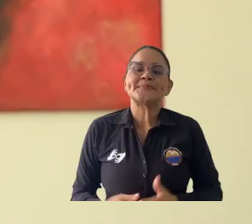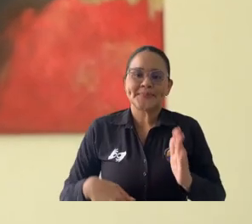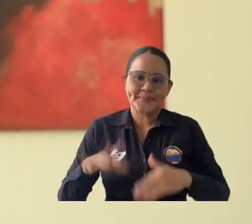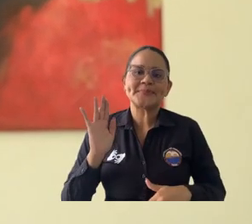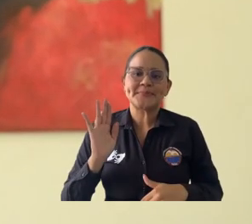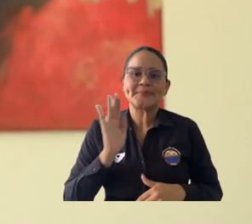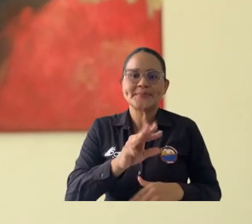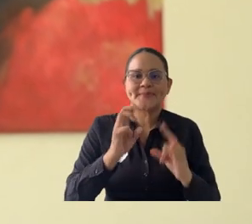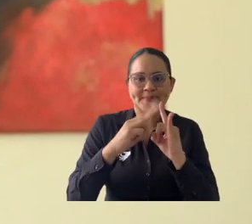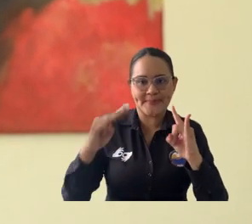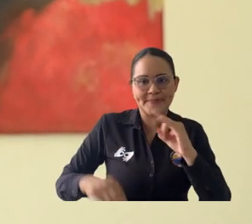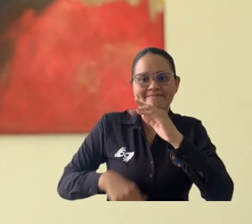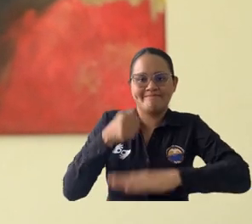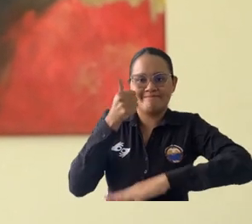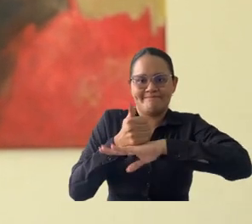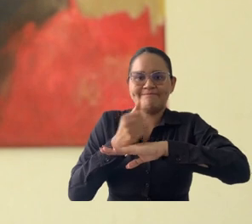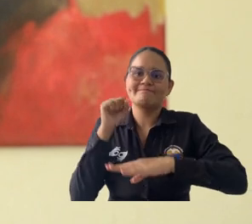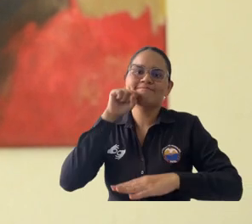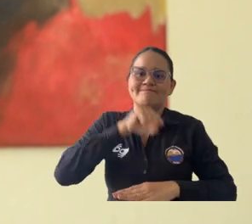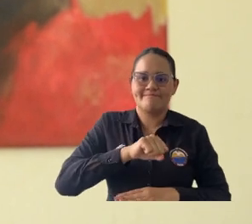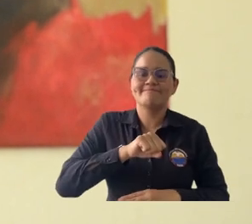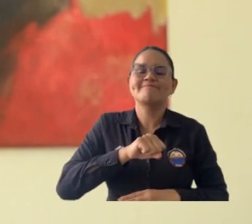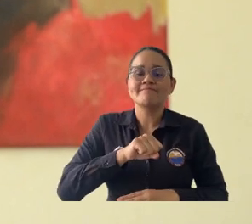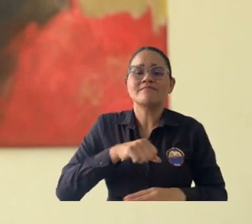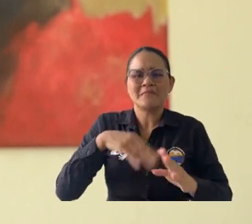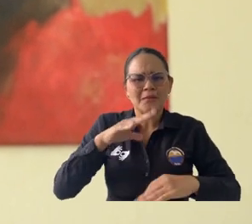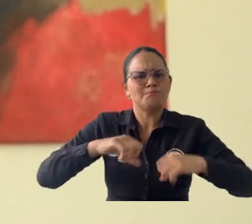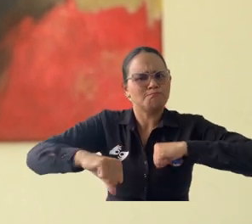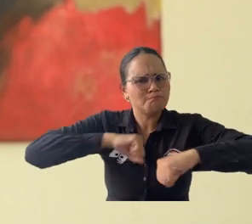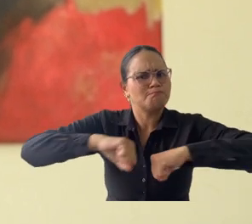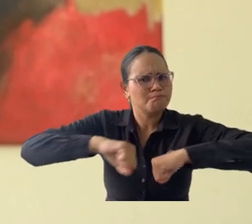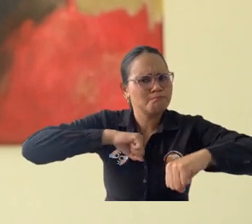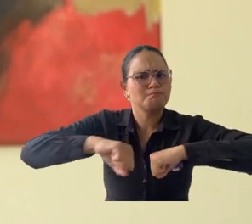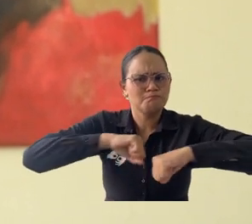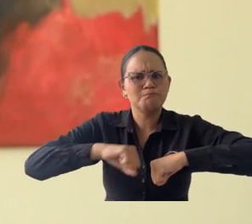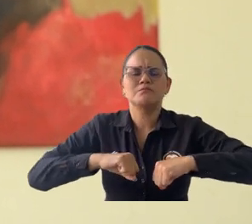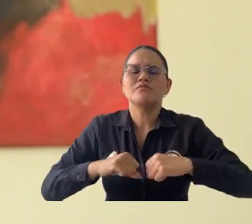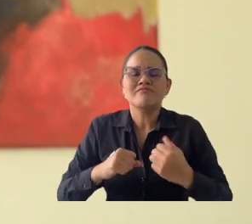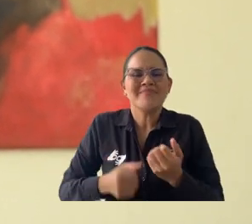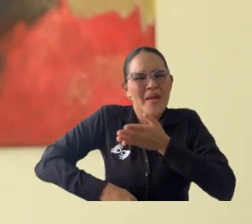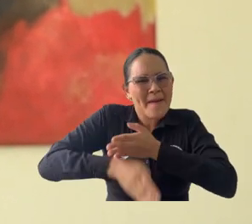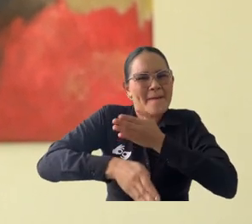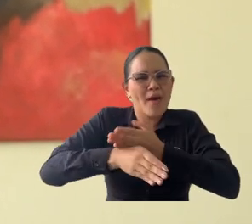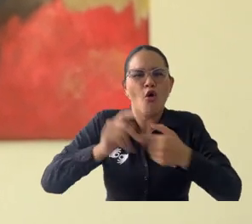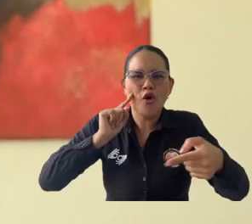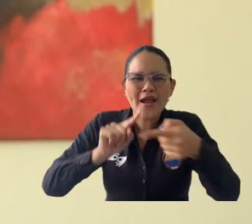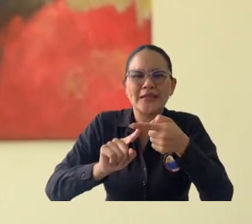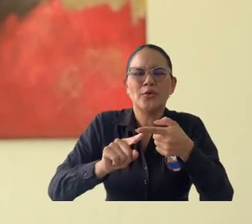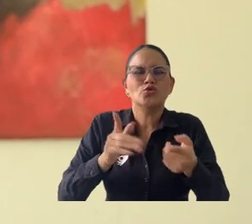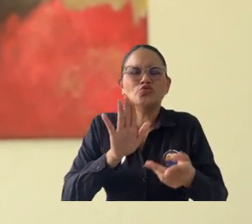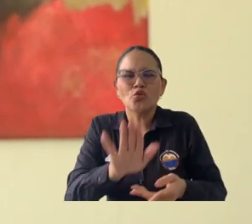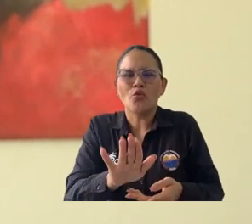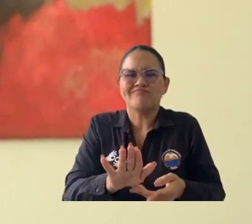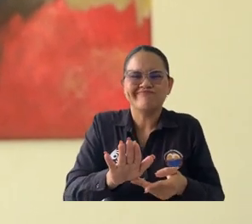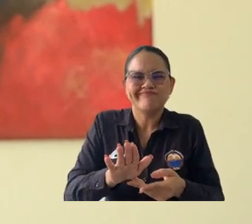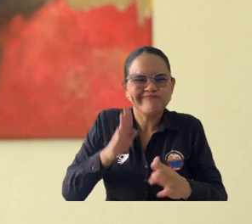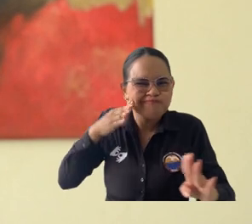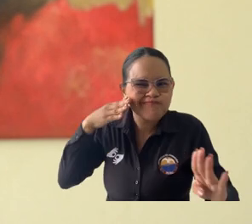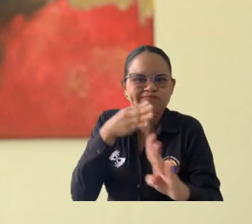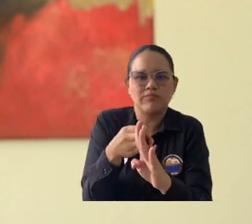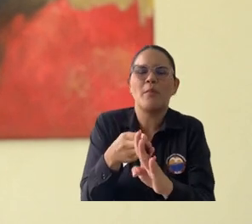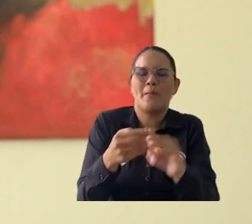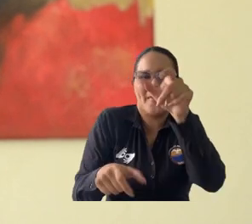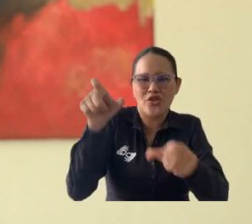Bueno, la Universidad del Magdalena, en cabeza de nuestro rector, ha hecho un gran ejercicio de poder seguir construyendo